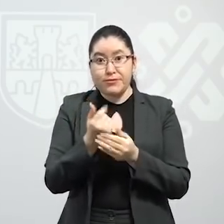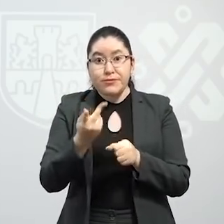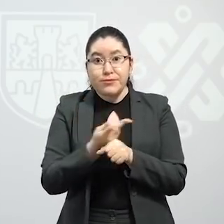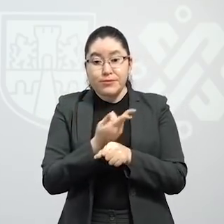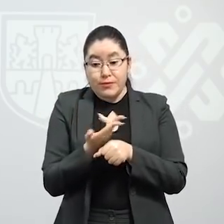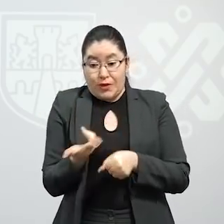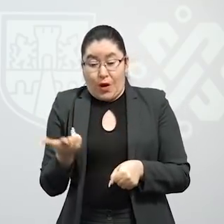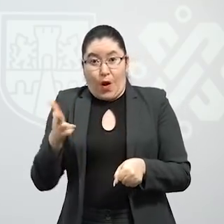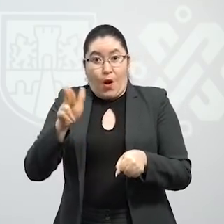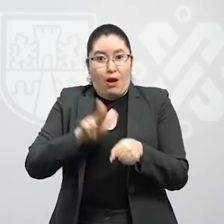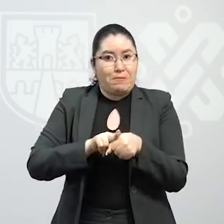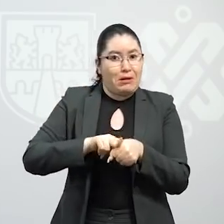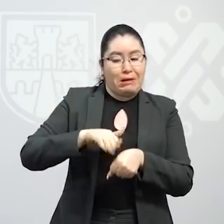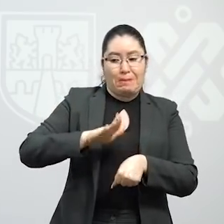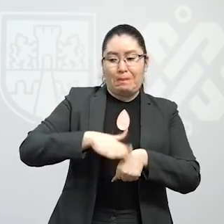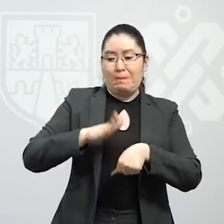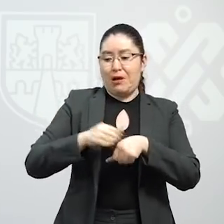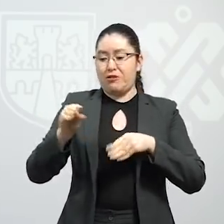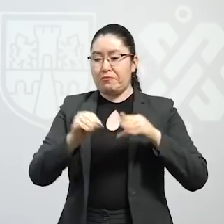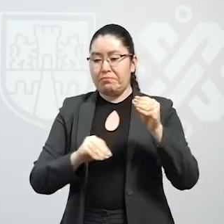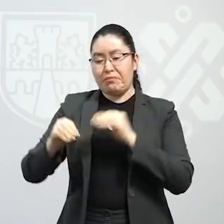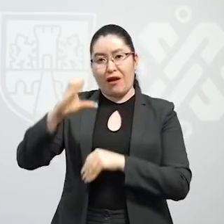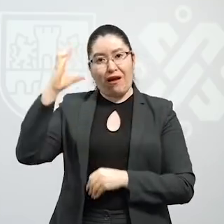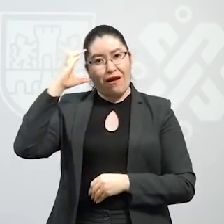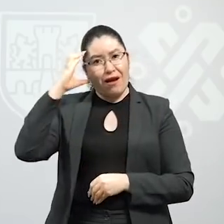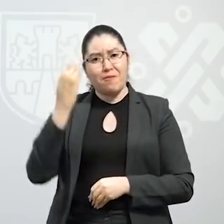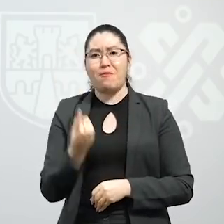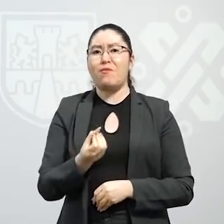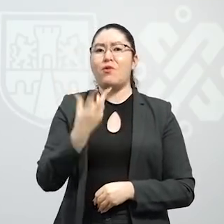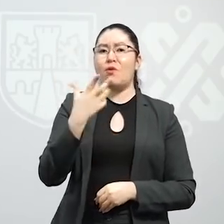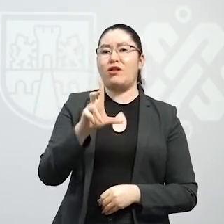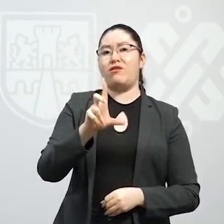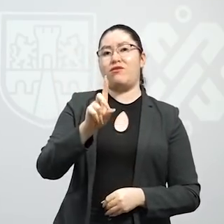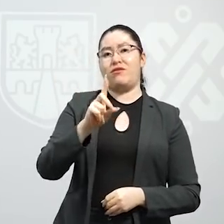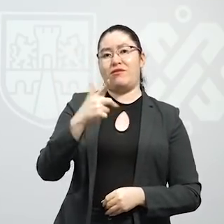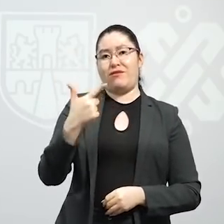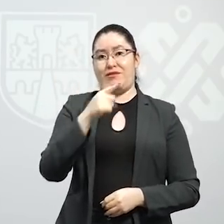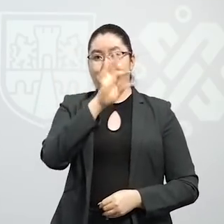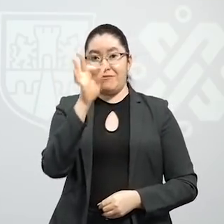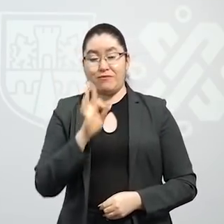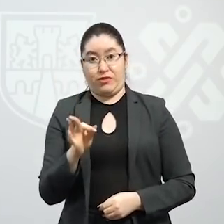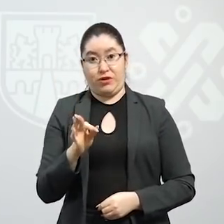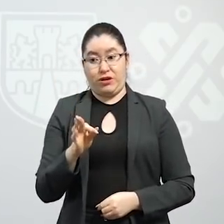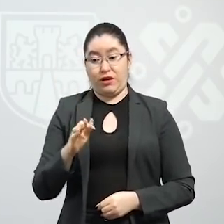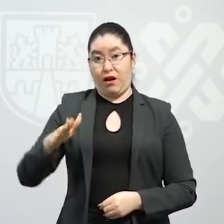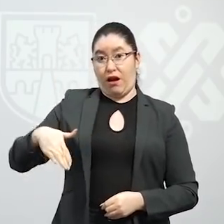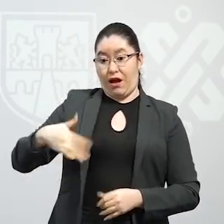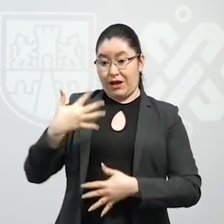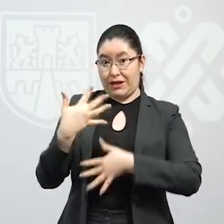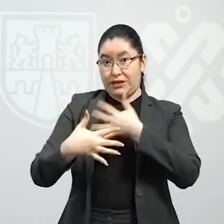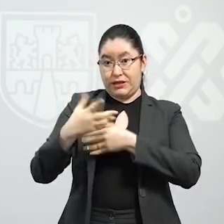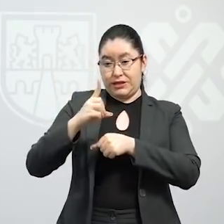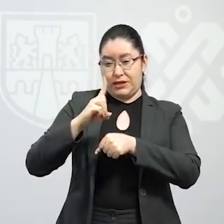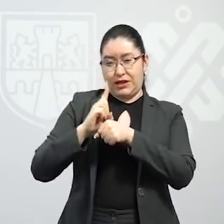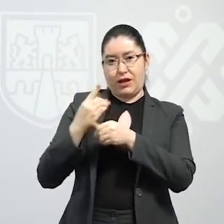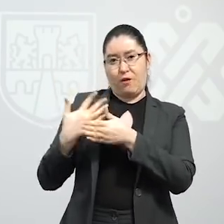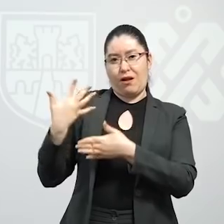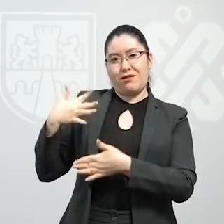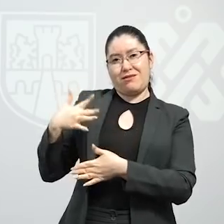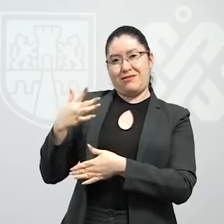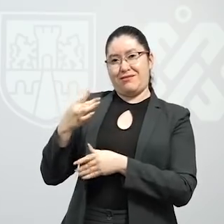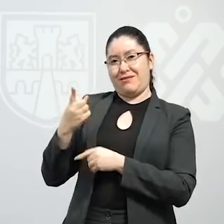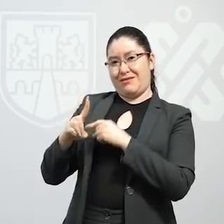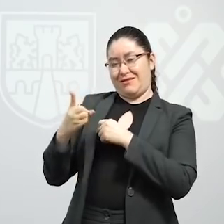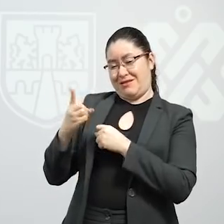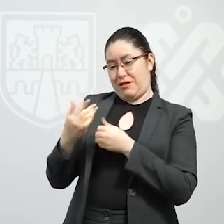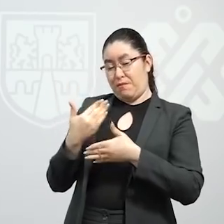la capacidad hospitalaria ha crecido en un 37%, pasando en los últimos 15 días, desde